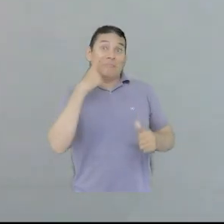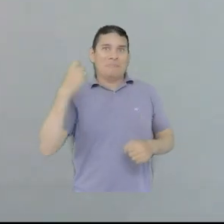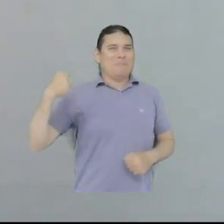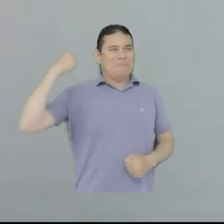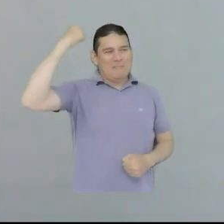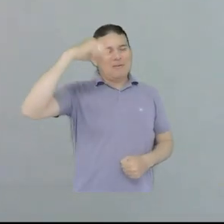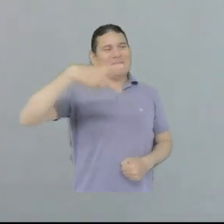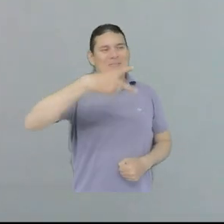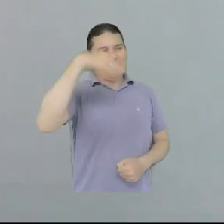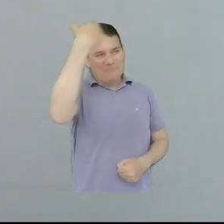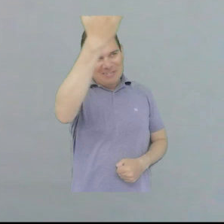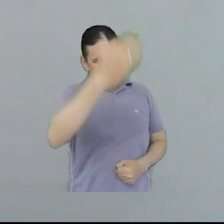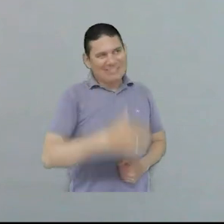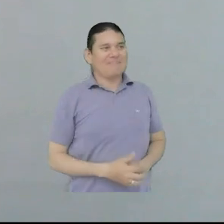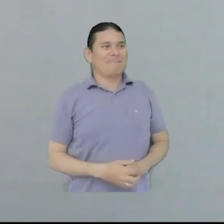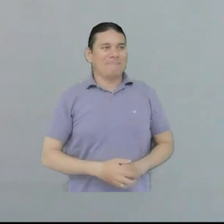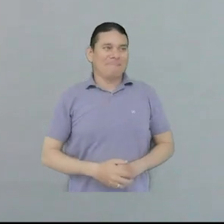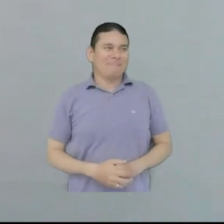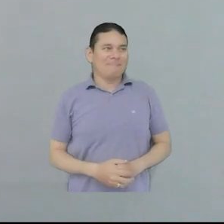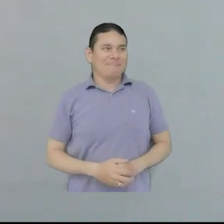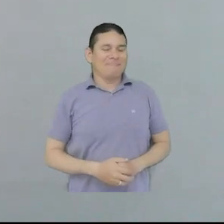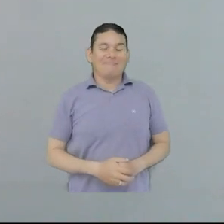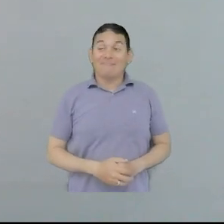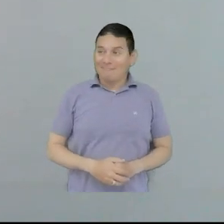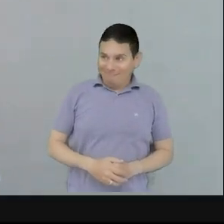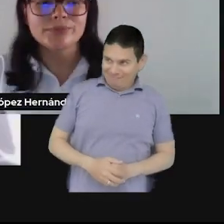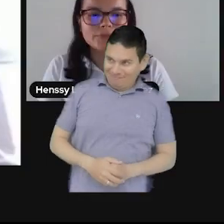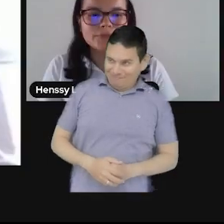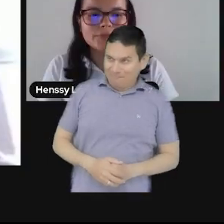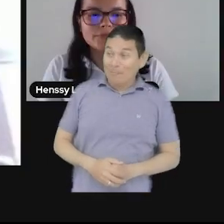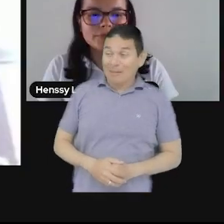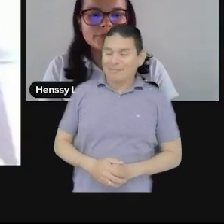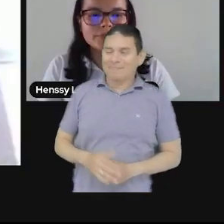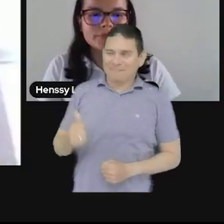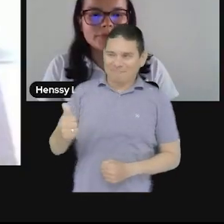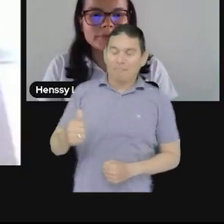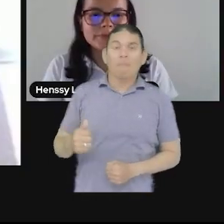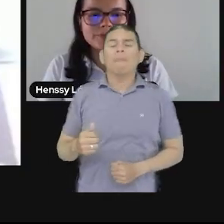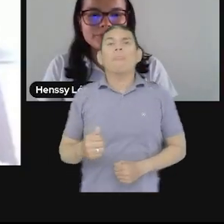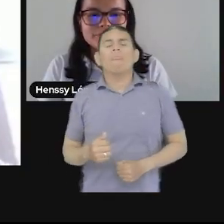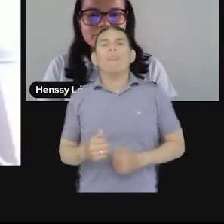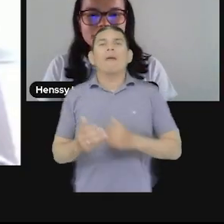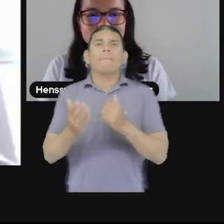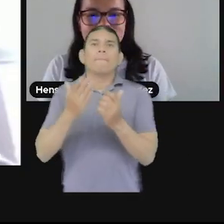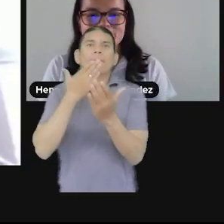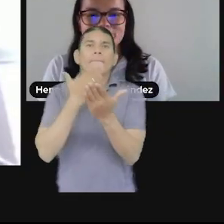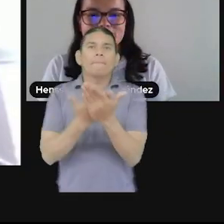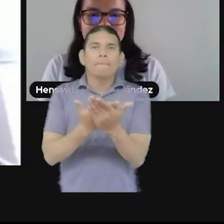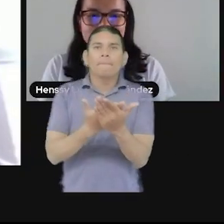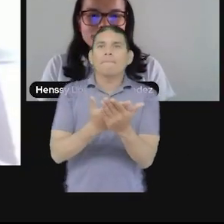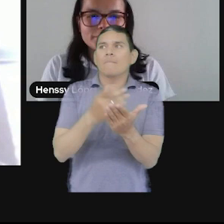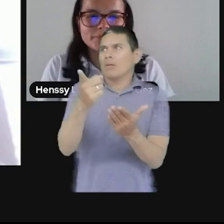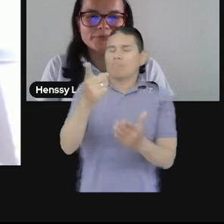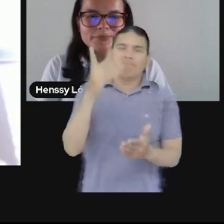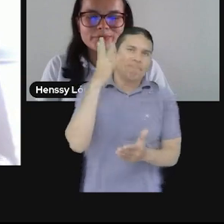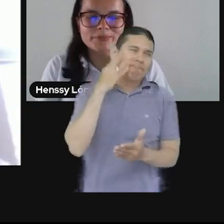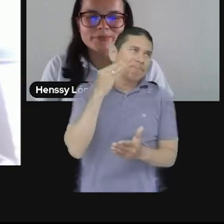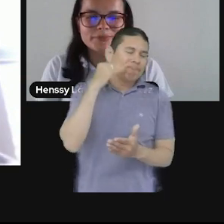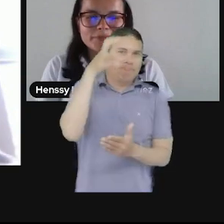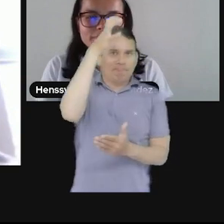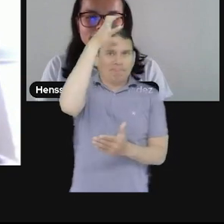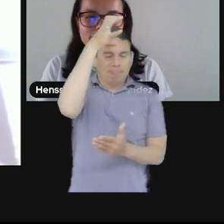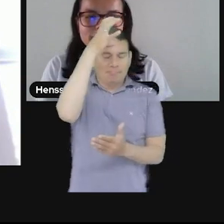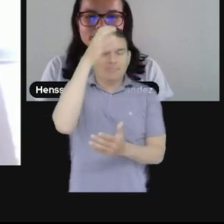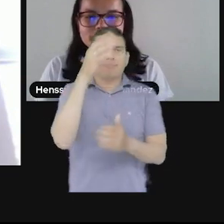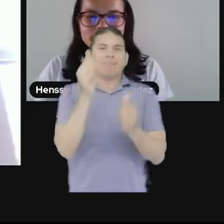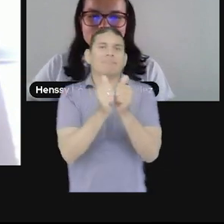y nos volvemos a encontrar en la jugada con Sport Power 2. De igual forma me gustaría agradecerle a nuestro